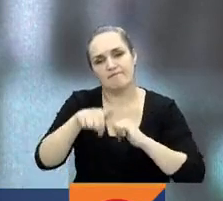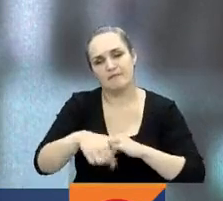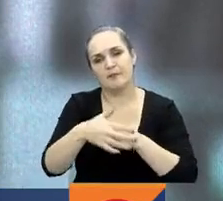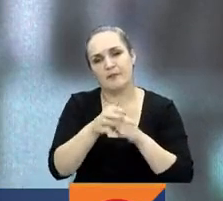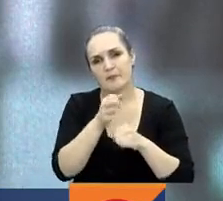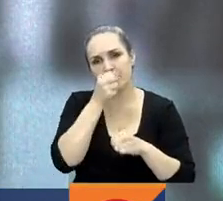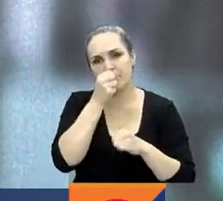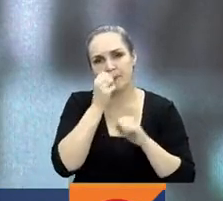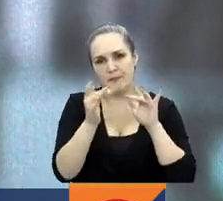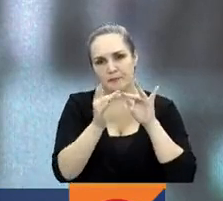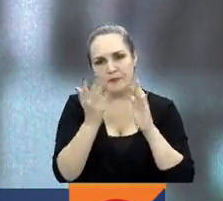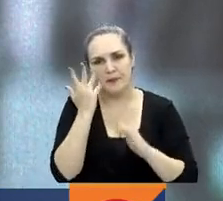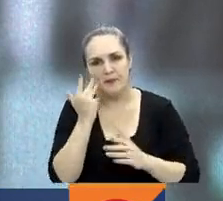Noticias Conectados 24.7.